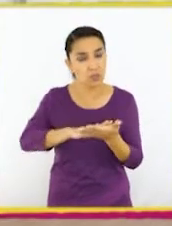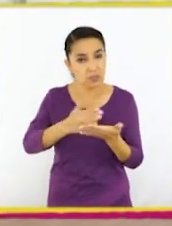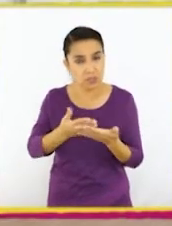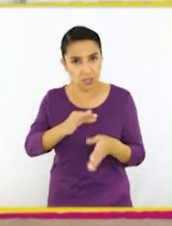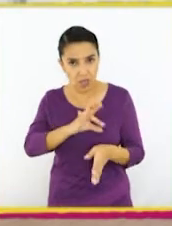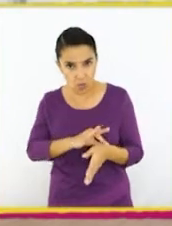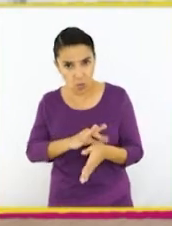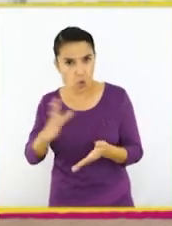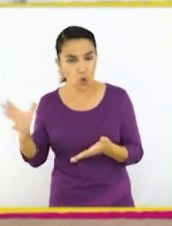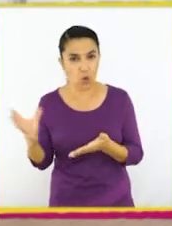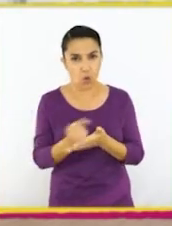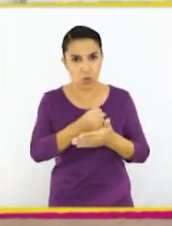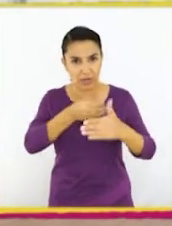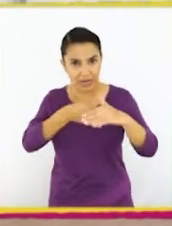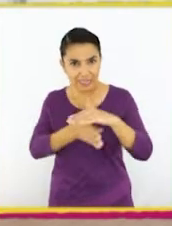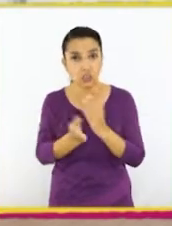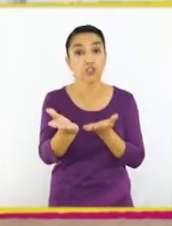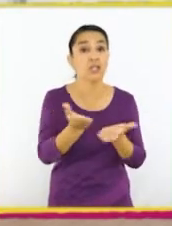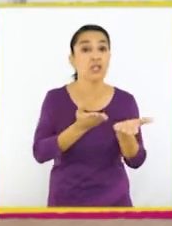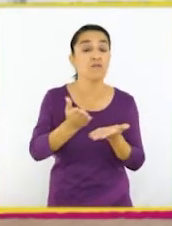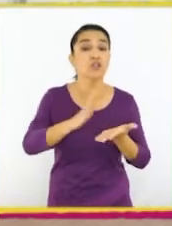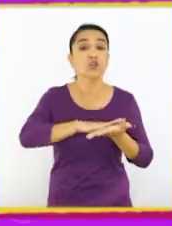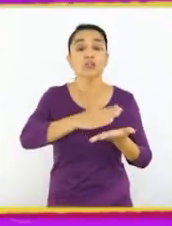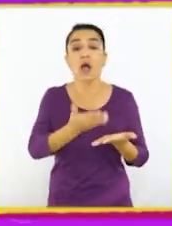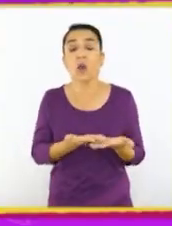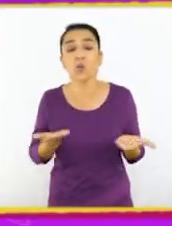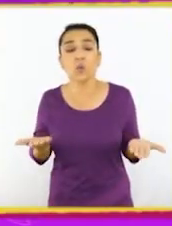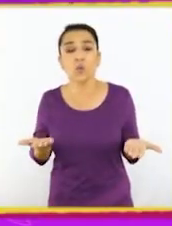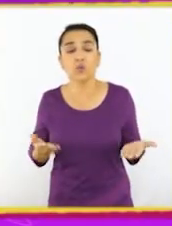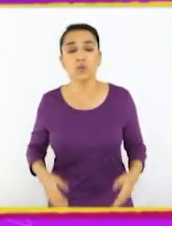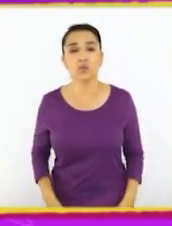la salud y a tener acceso a servicios de salud?